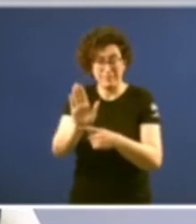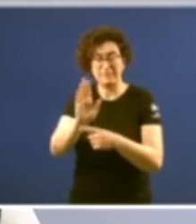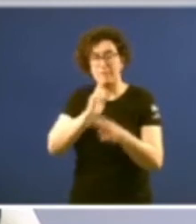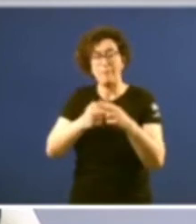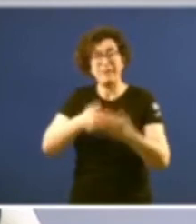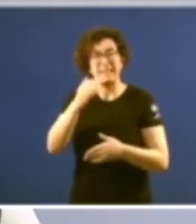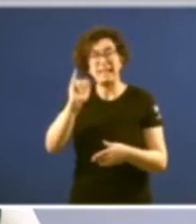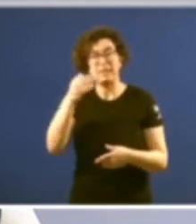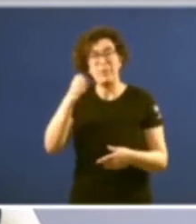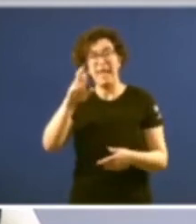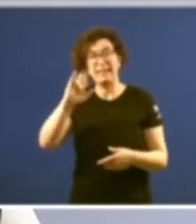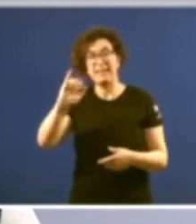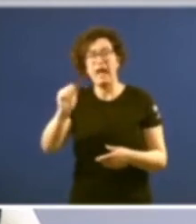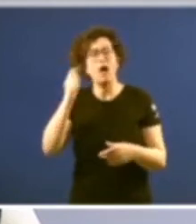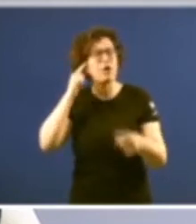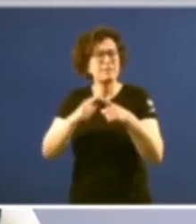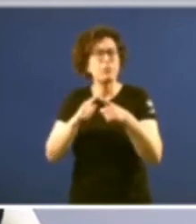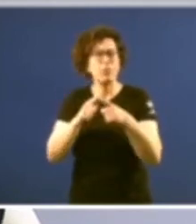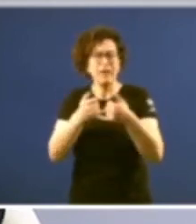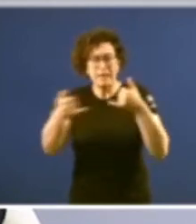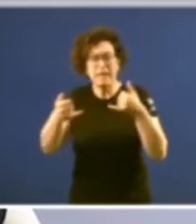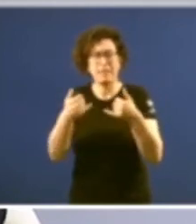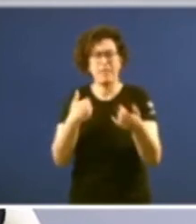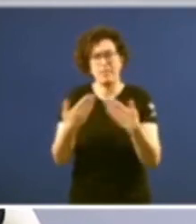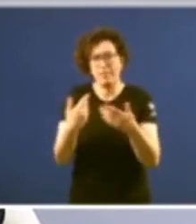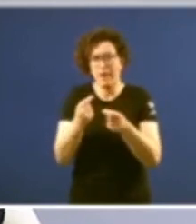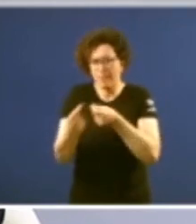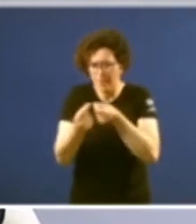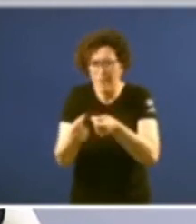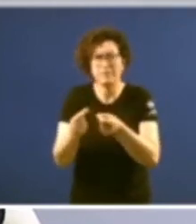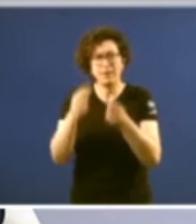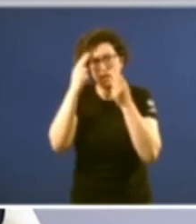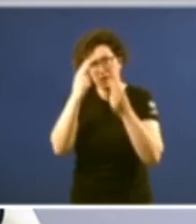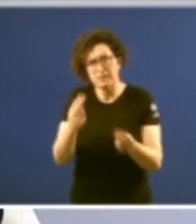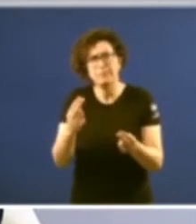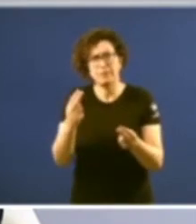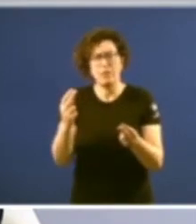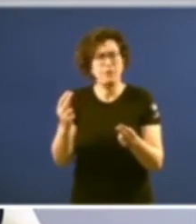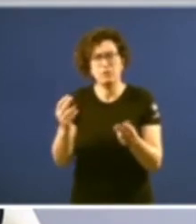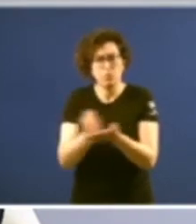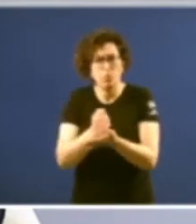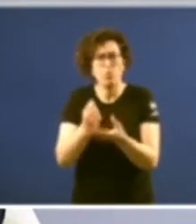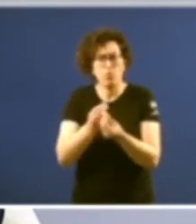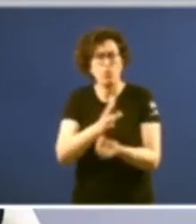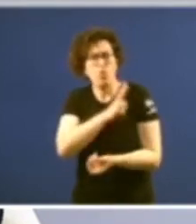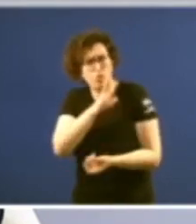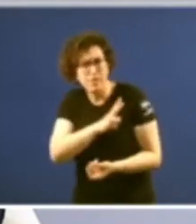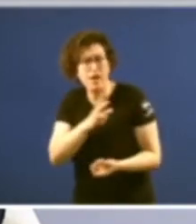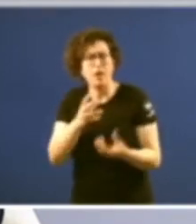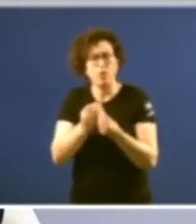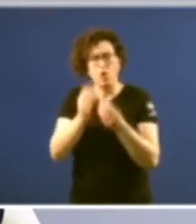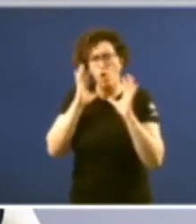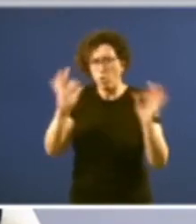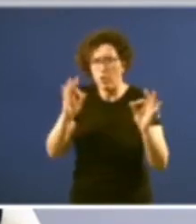nesa línea de debate de confrontación respetada respetable cordial razonable